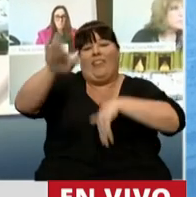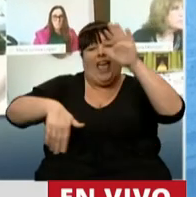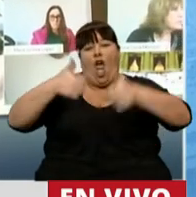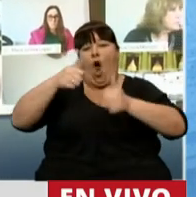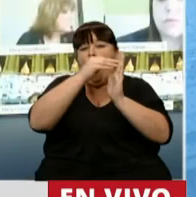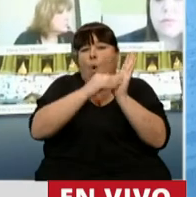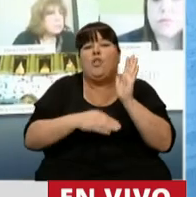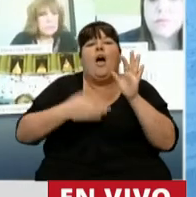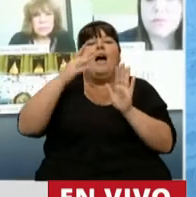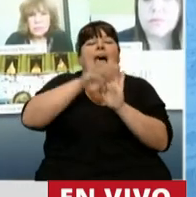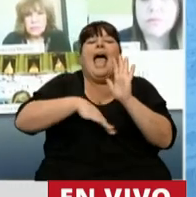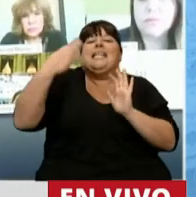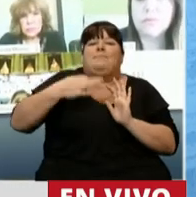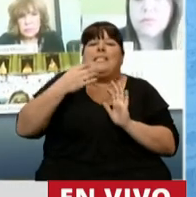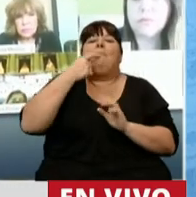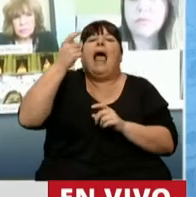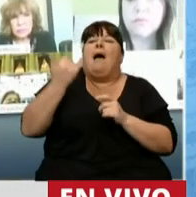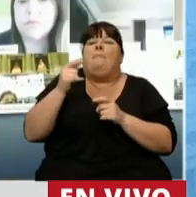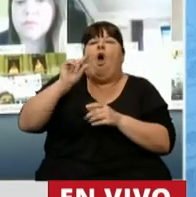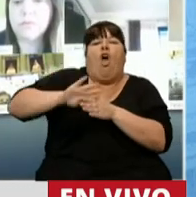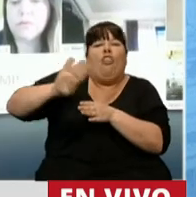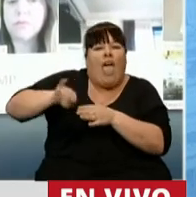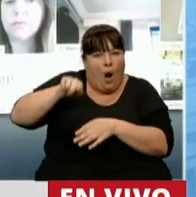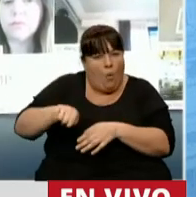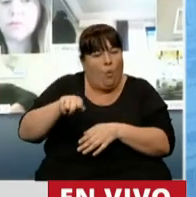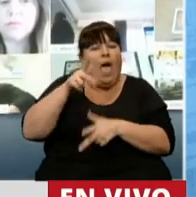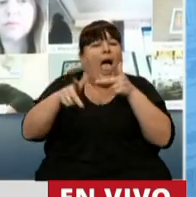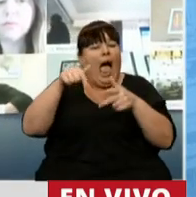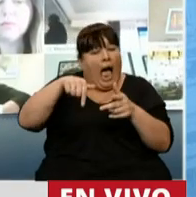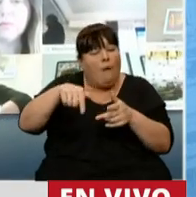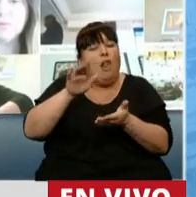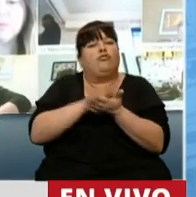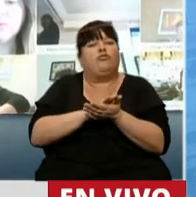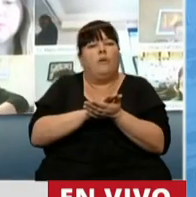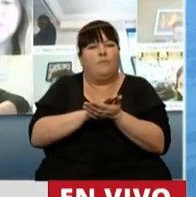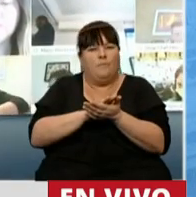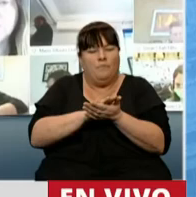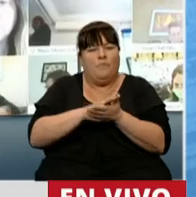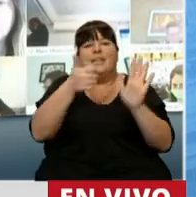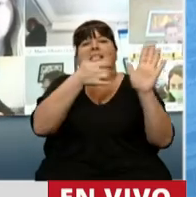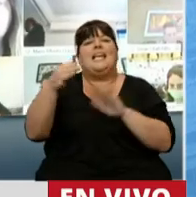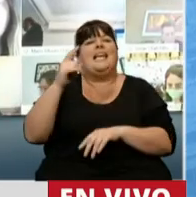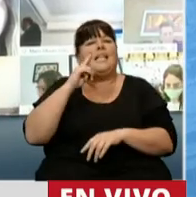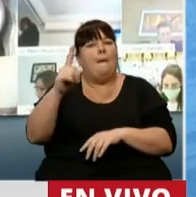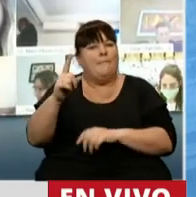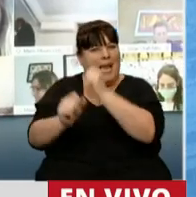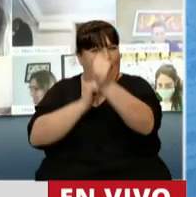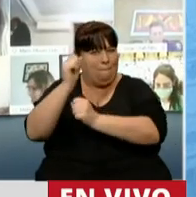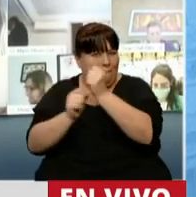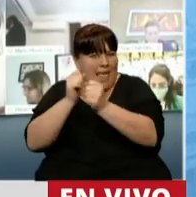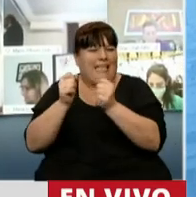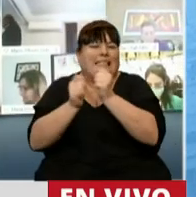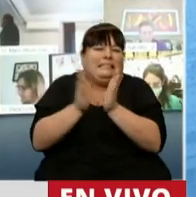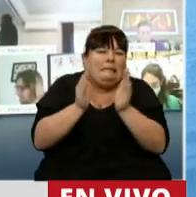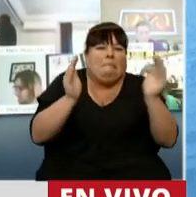de un régimen especial para los pequeños deudores. Acá se está hablando claramente de esas de 600.000 empresas,